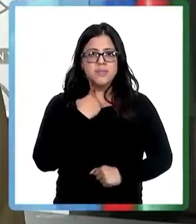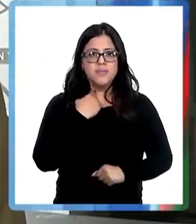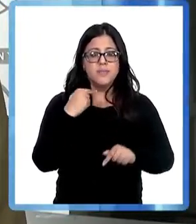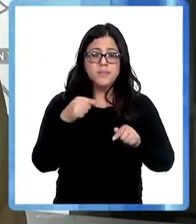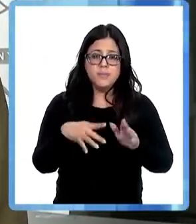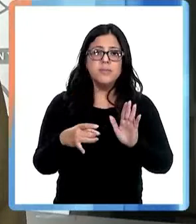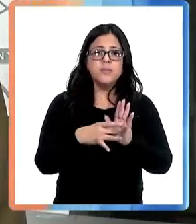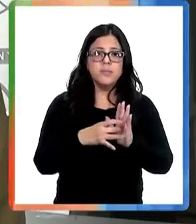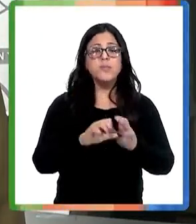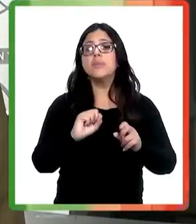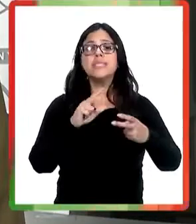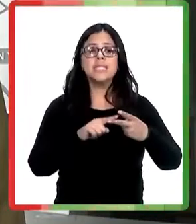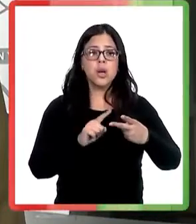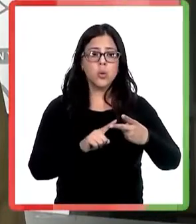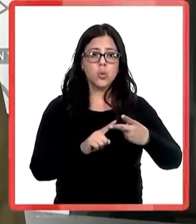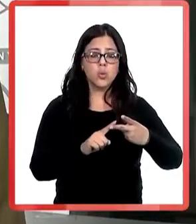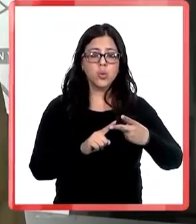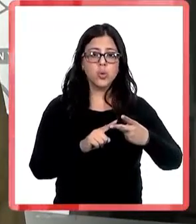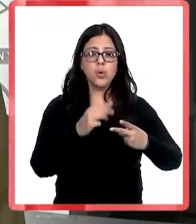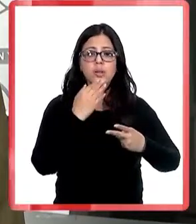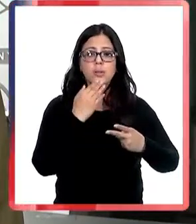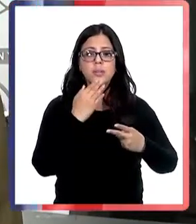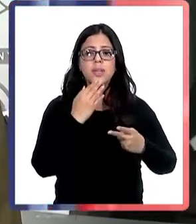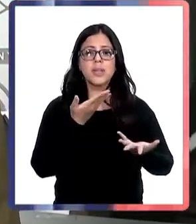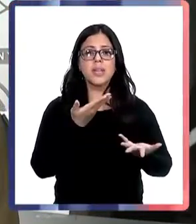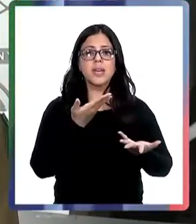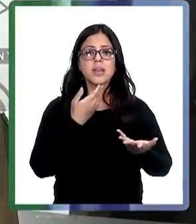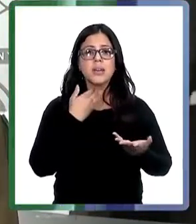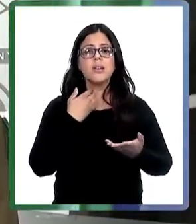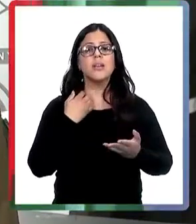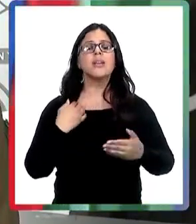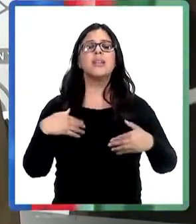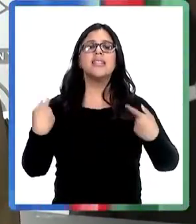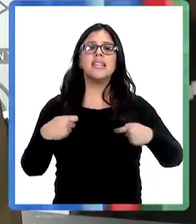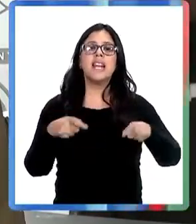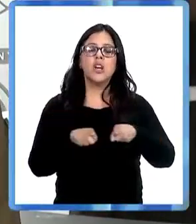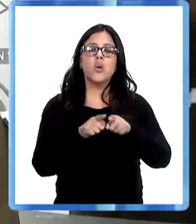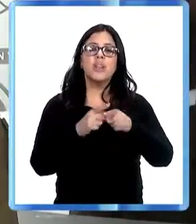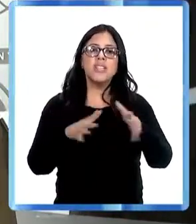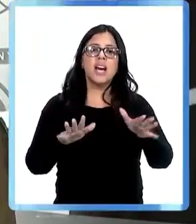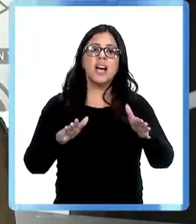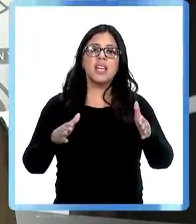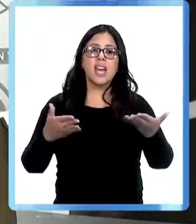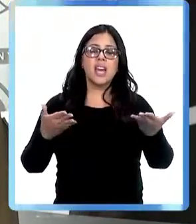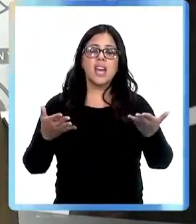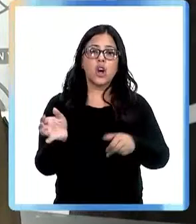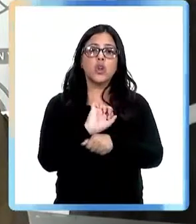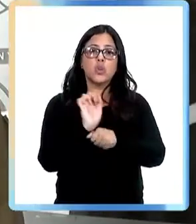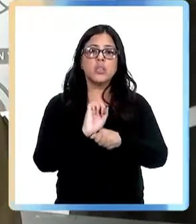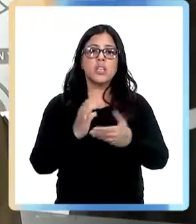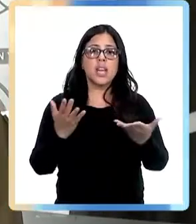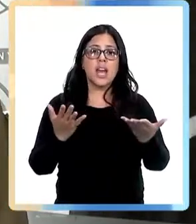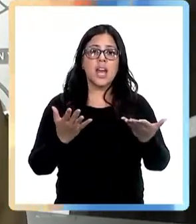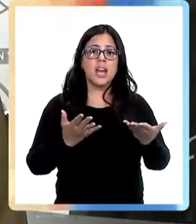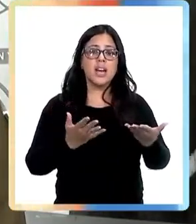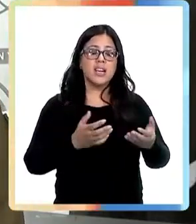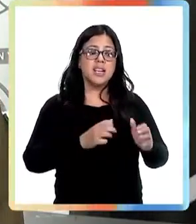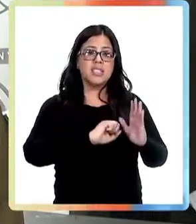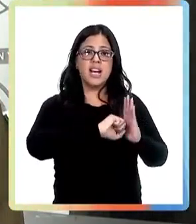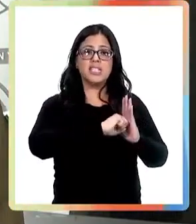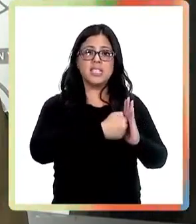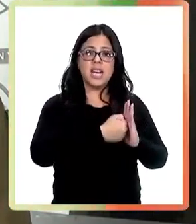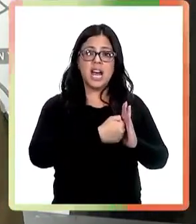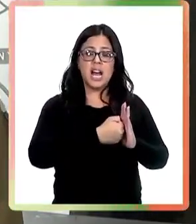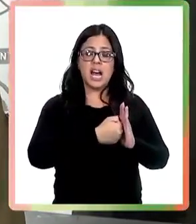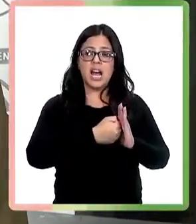ventanas bien arriba, con las puertas cerradas. En el caso de que ellos vean gente sospechosa, la inmediación de su